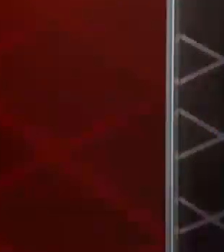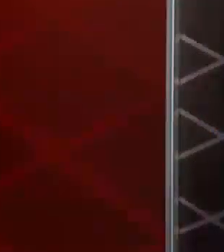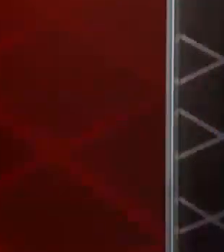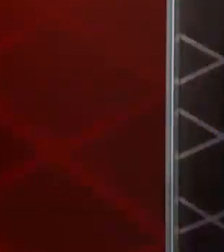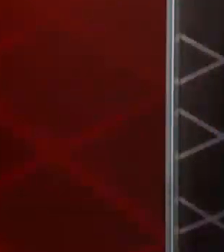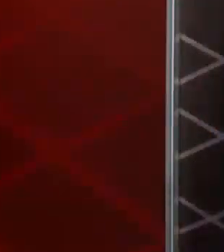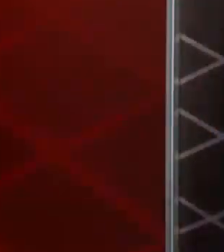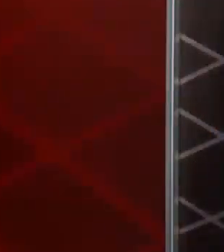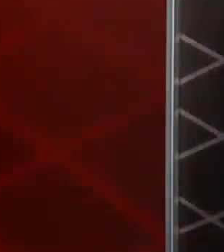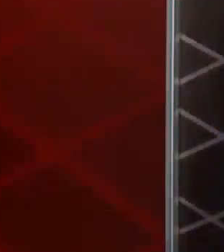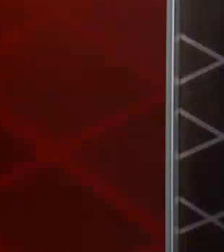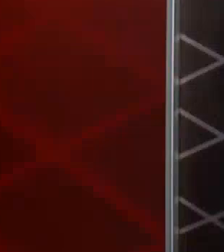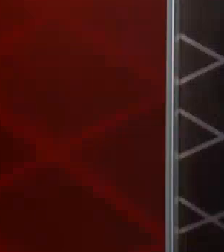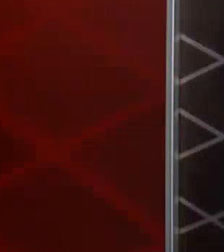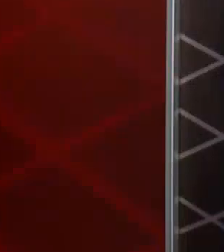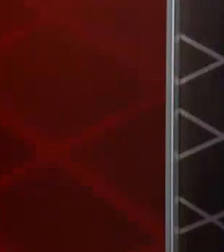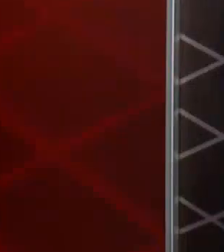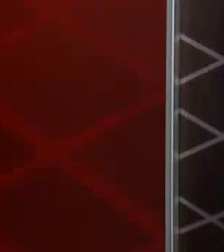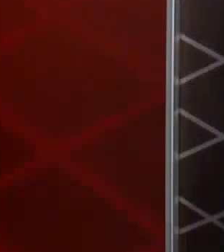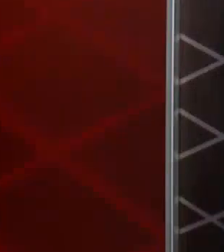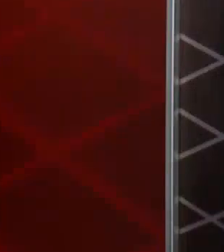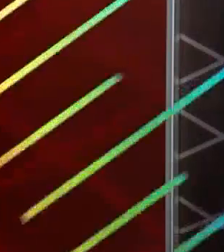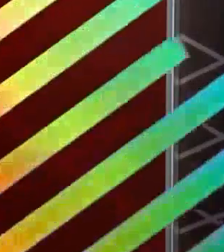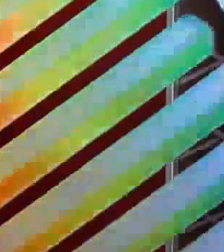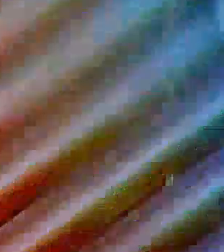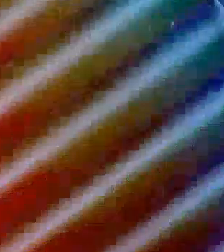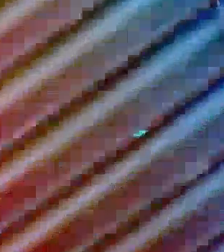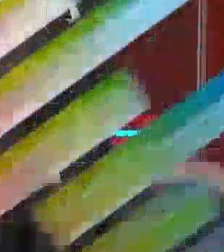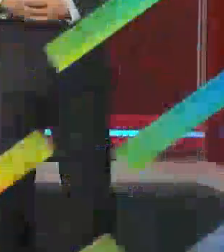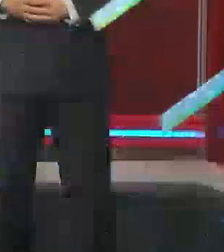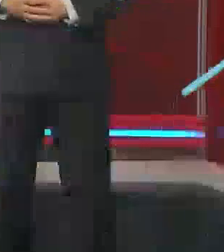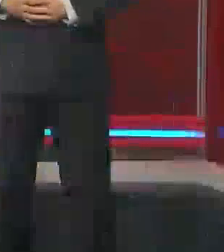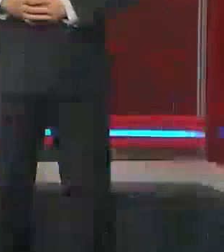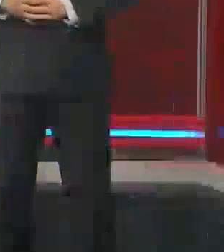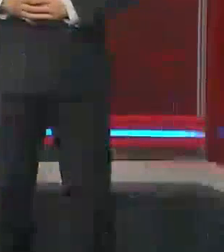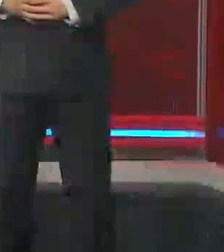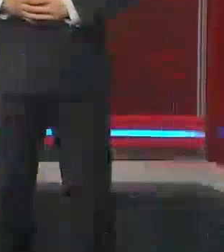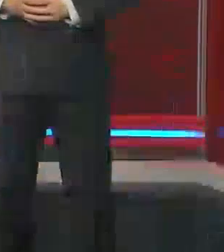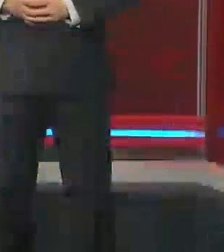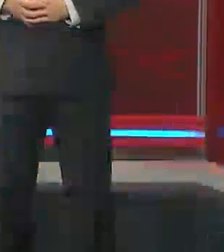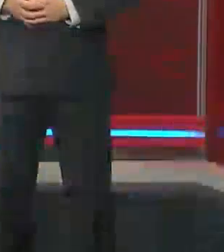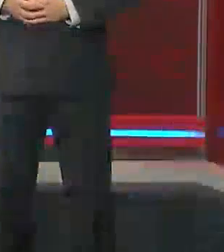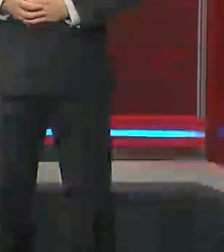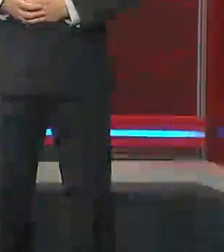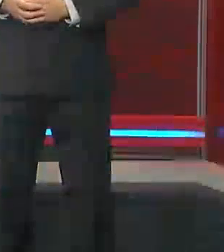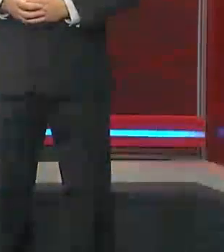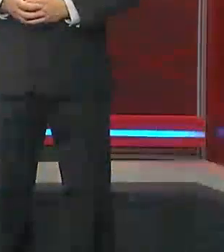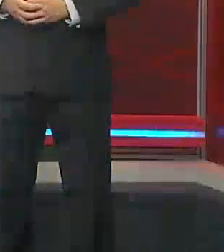camas UCI licencia médica